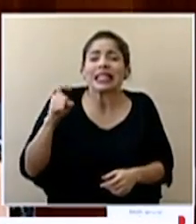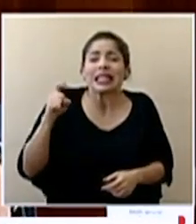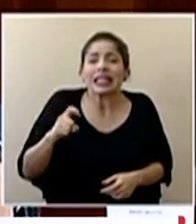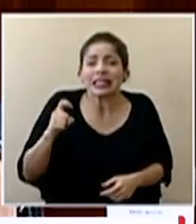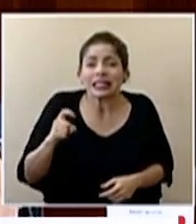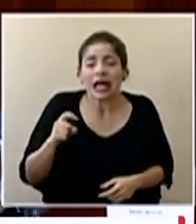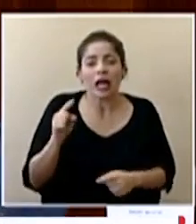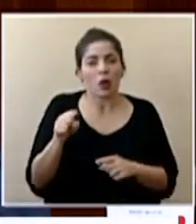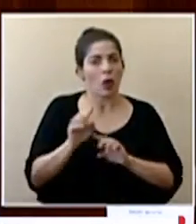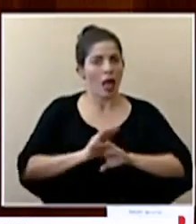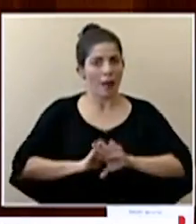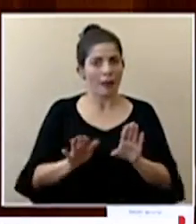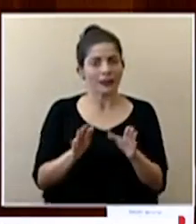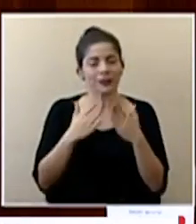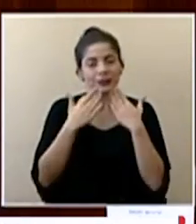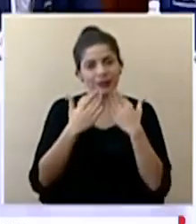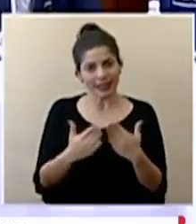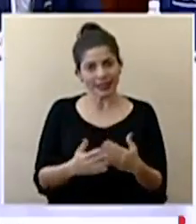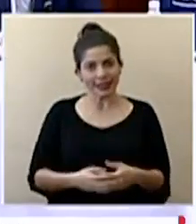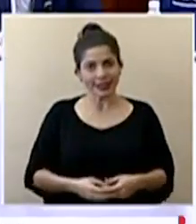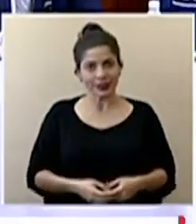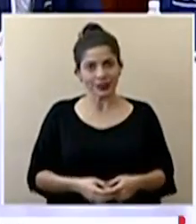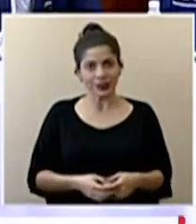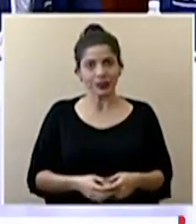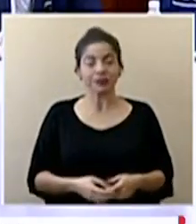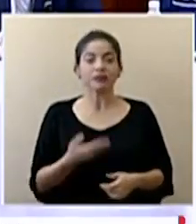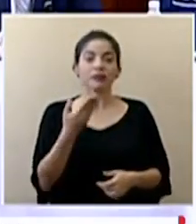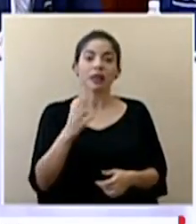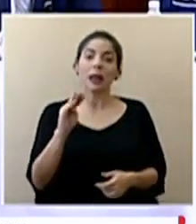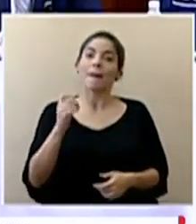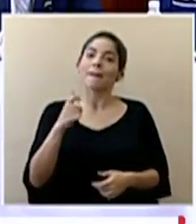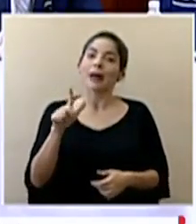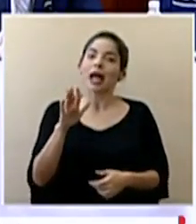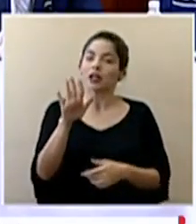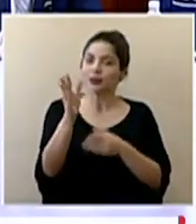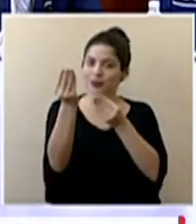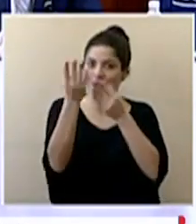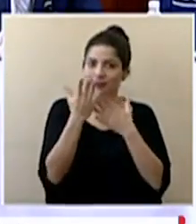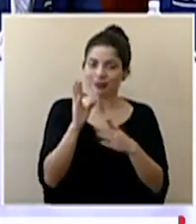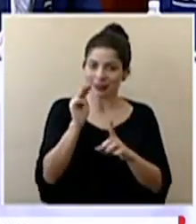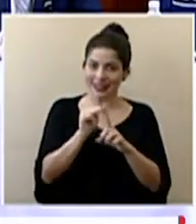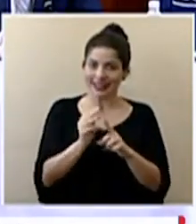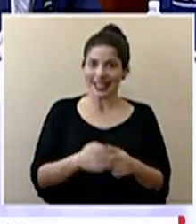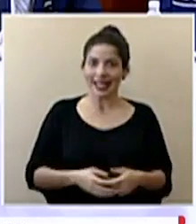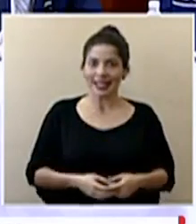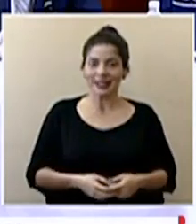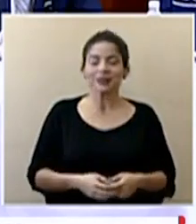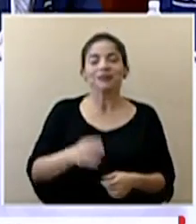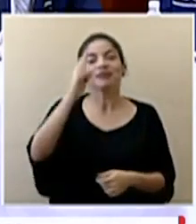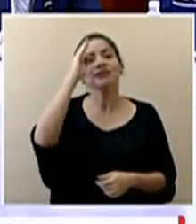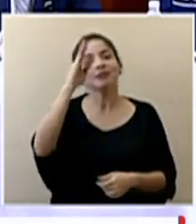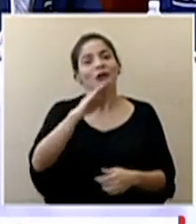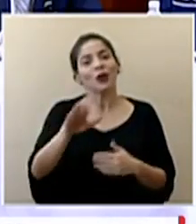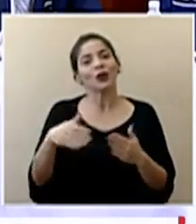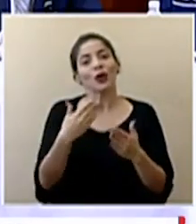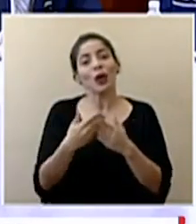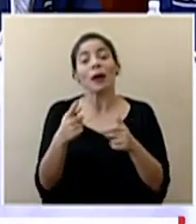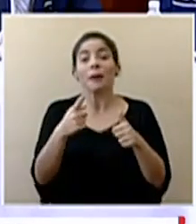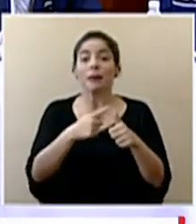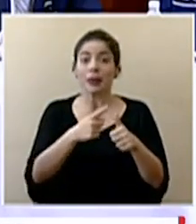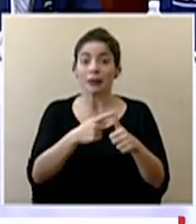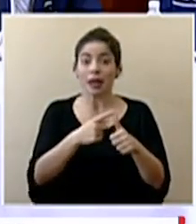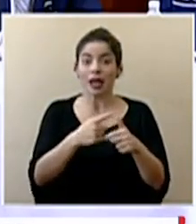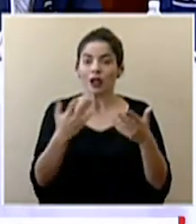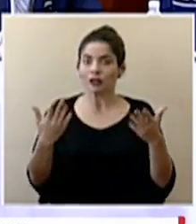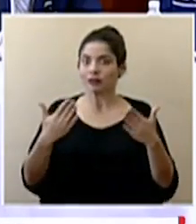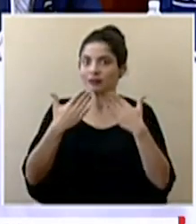necesario. Gracias. Don Michael, su reporte y su mensaje. Sí, un saludo para todos. Primero que todo,